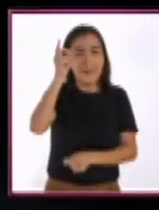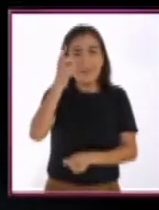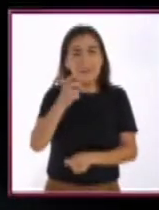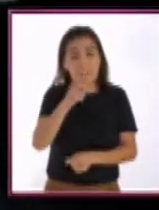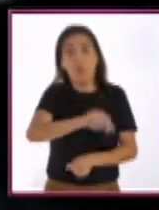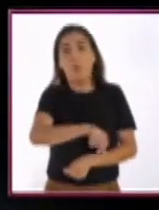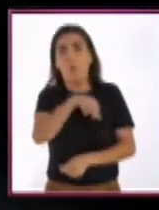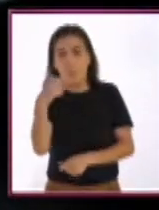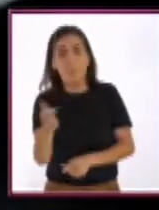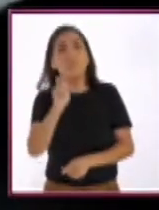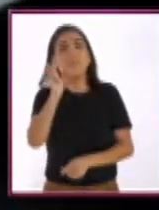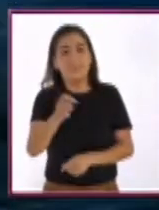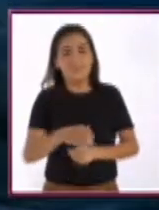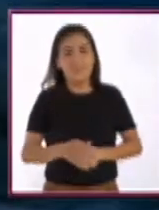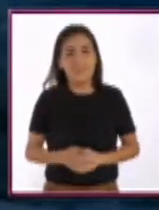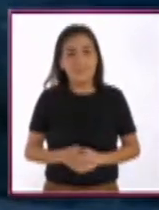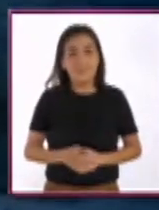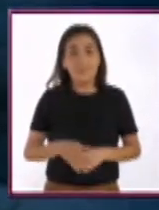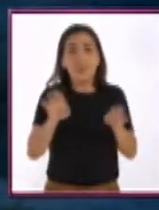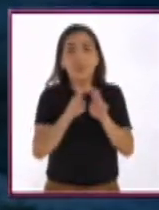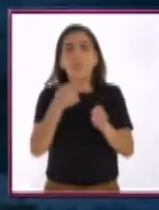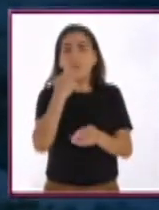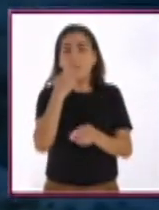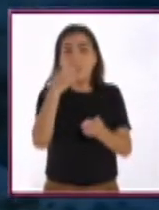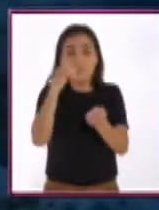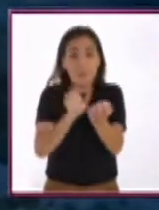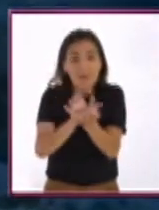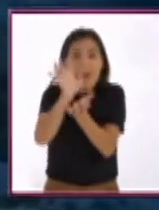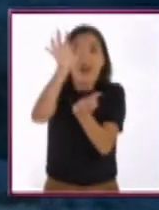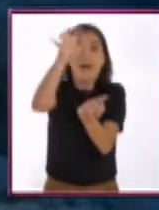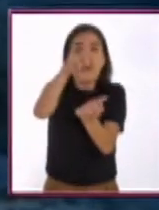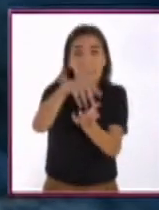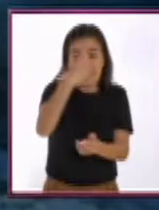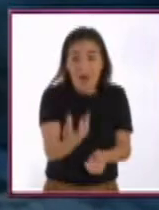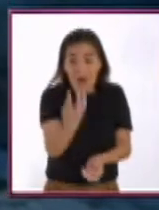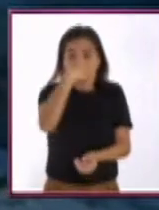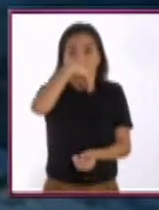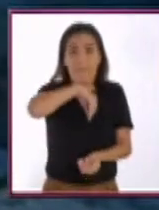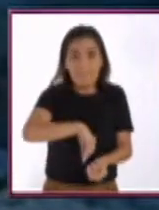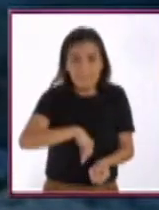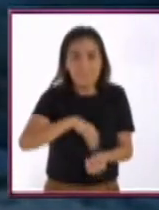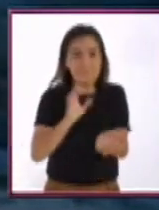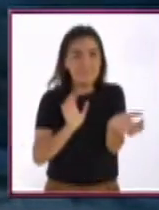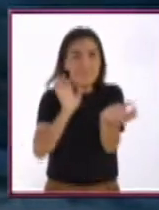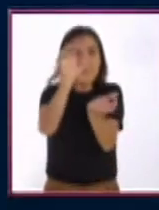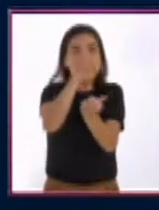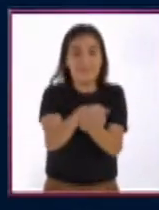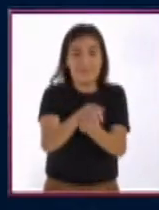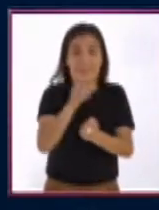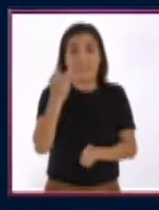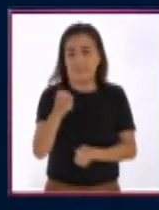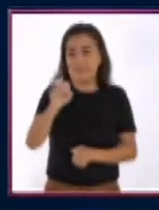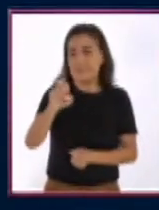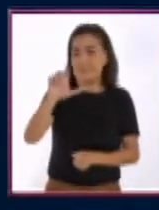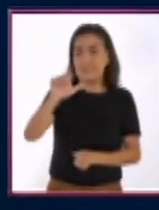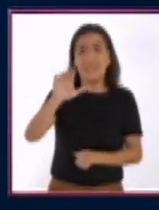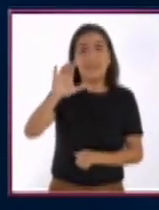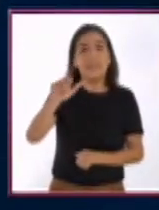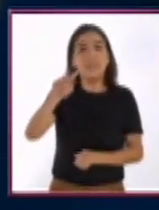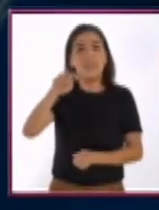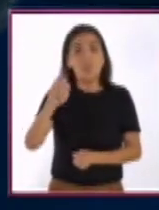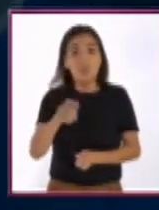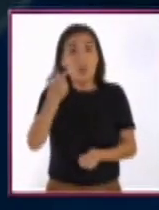trotando. Otro rasgo singular es su capacidad de agrandar la boca para tragar presas de gran tamaño. El